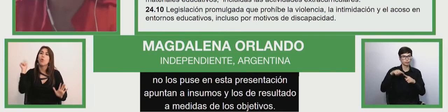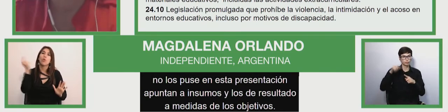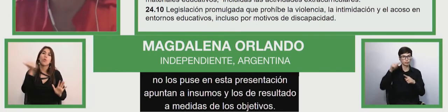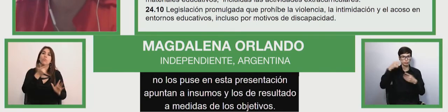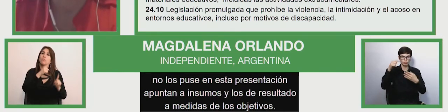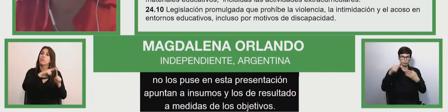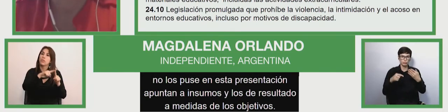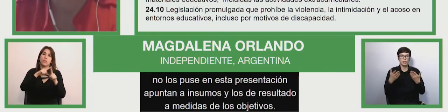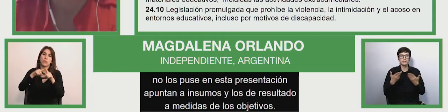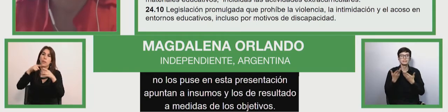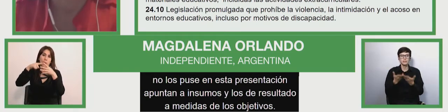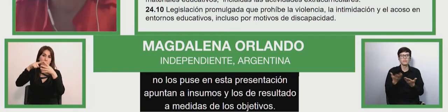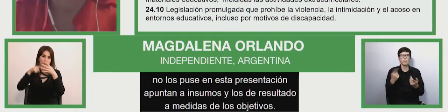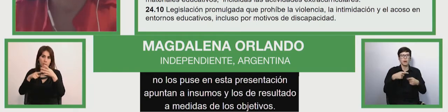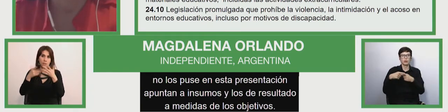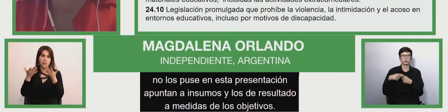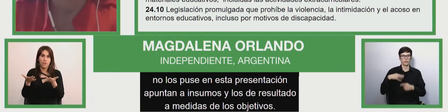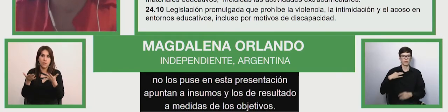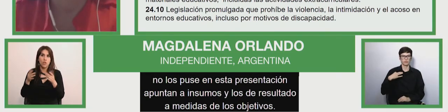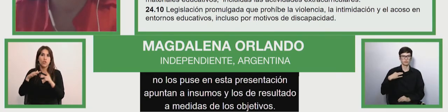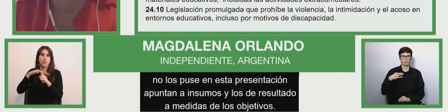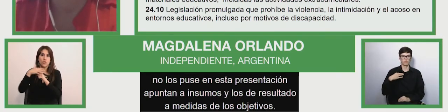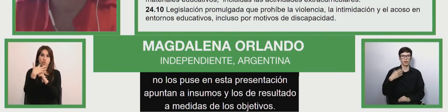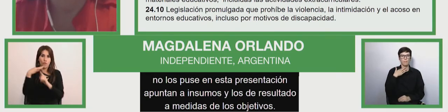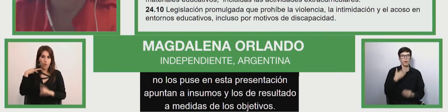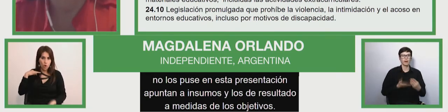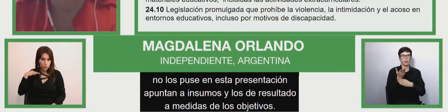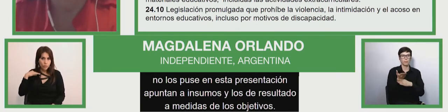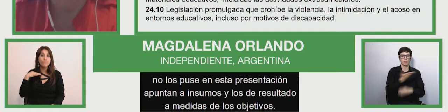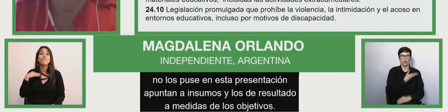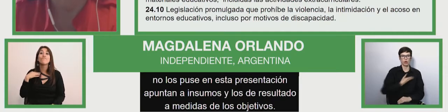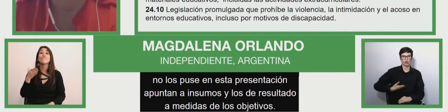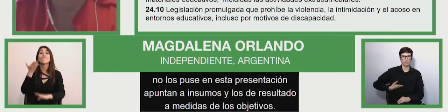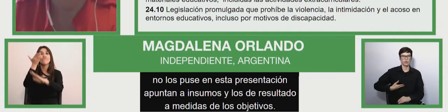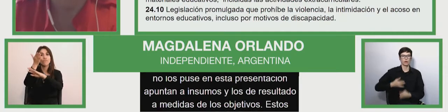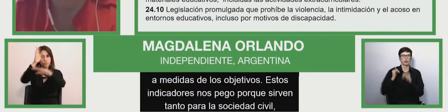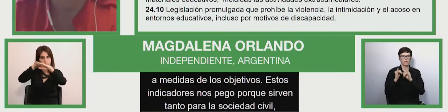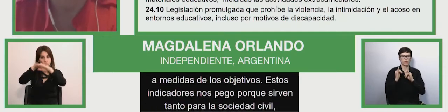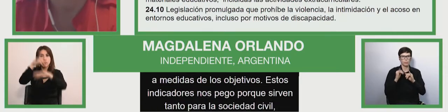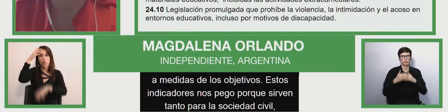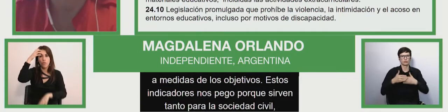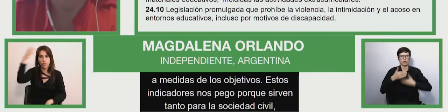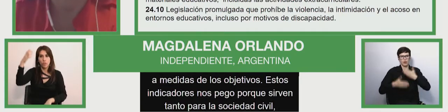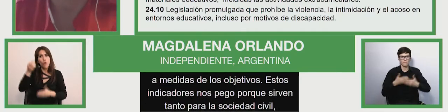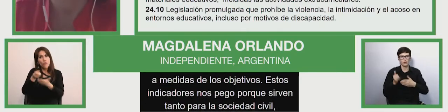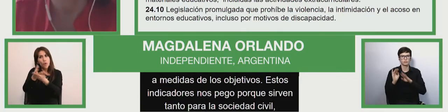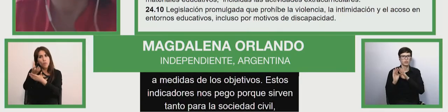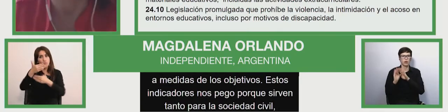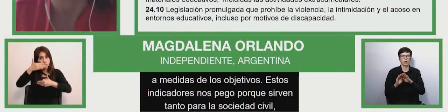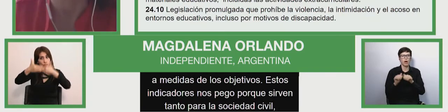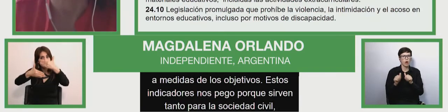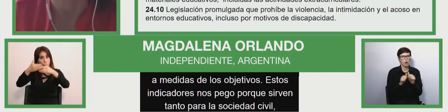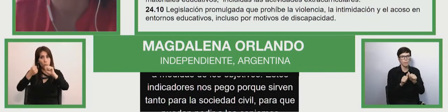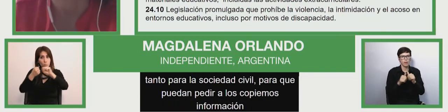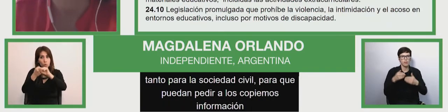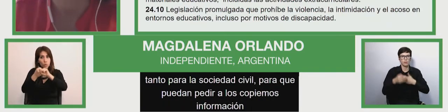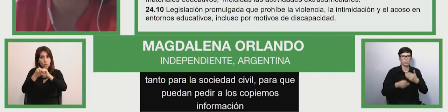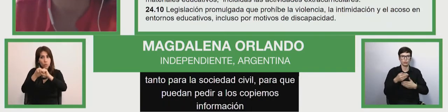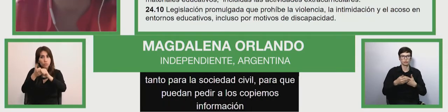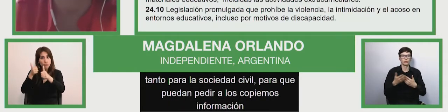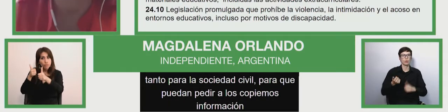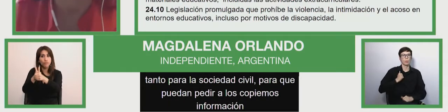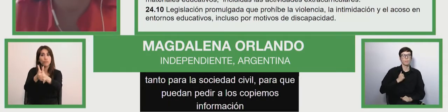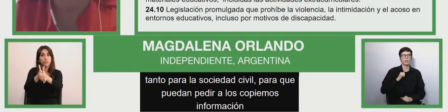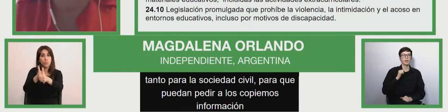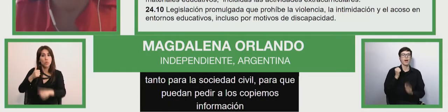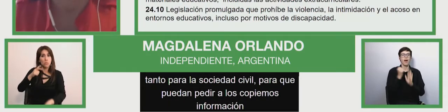sociedad civil, para que pueda pedir a los gobiernos información sobre avances y acompañar los procesos, también dando cumplimiento al artículo 4